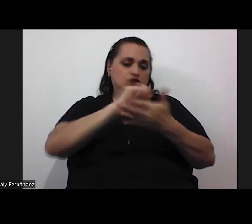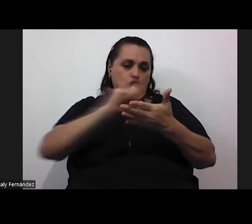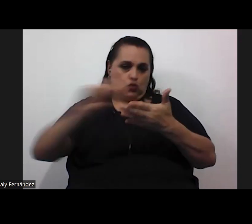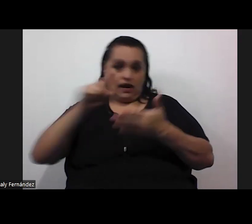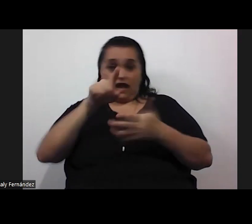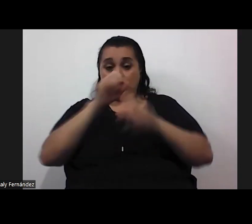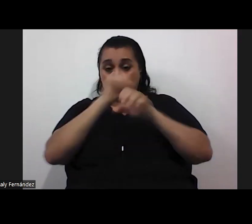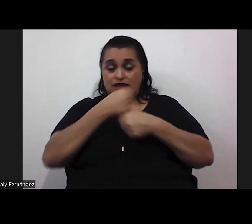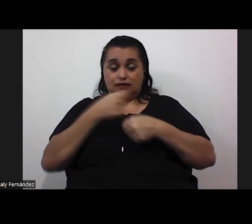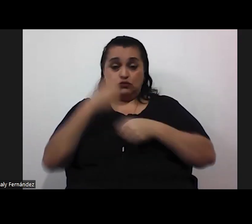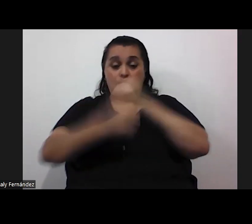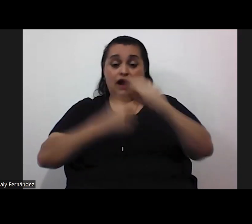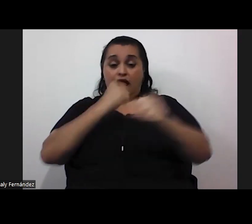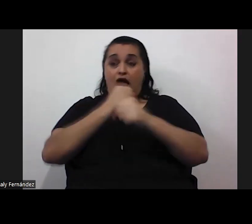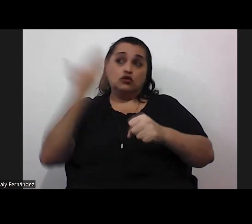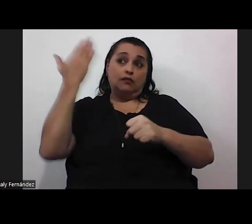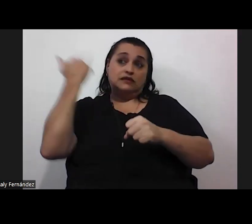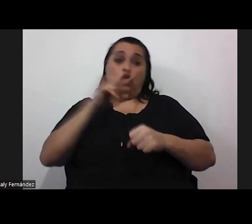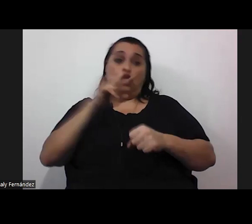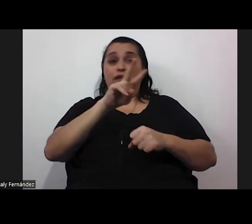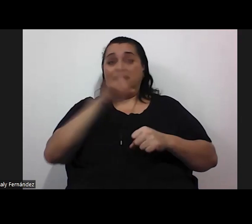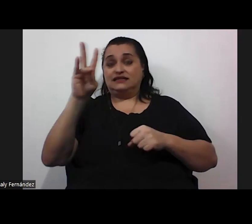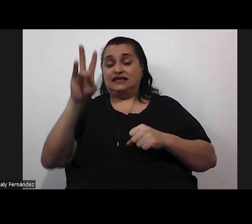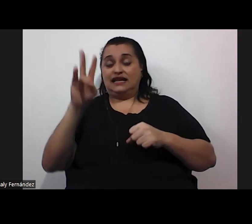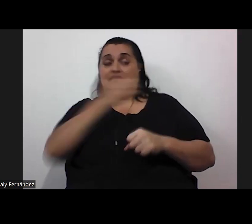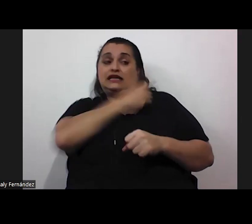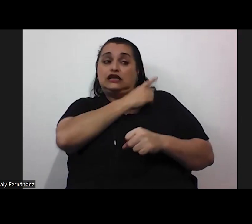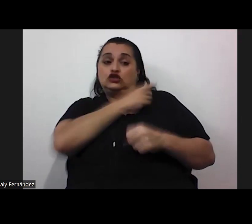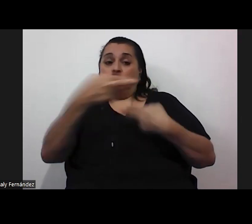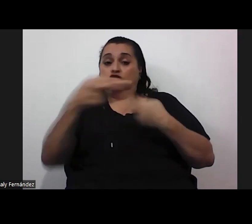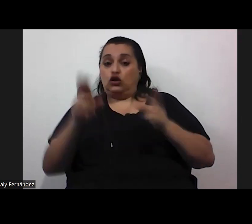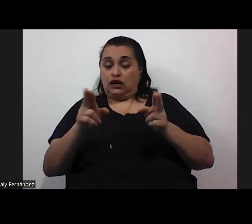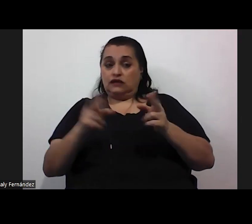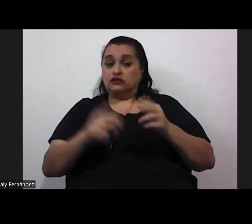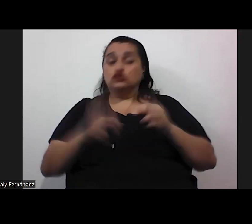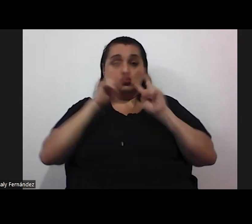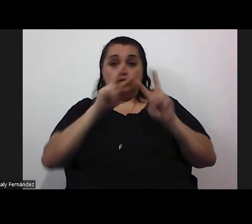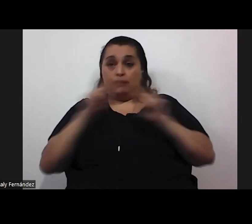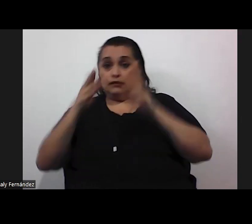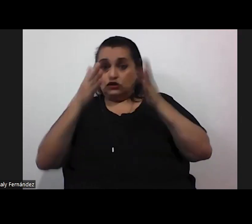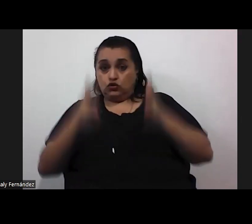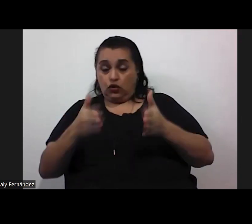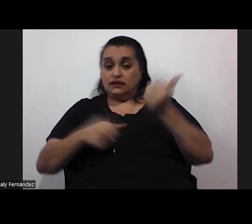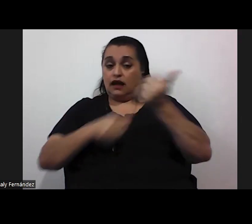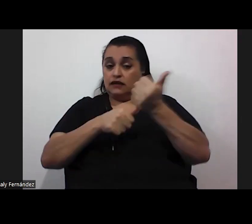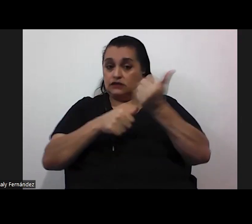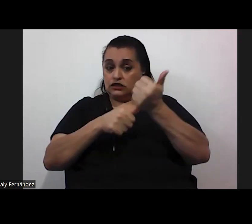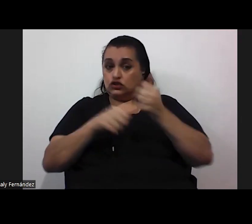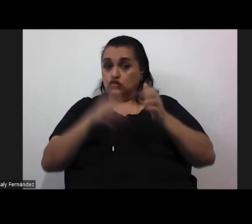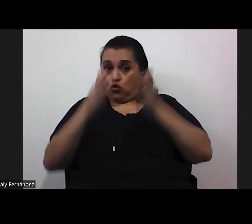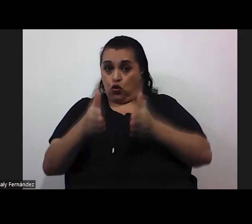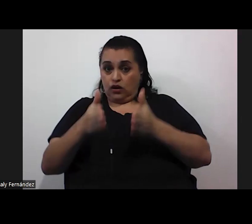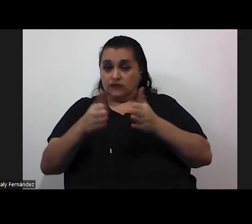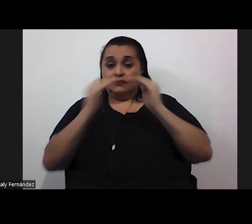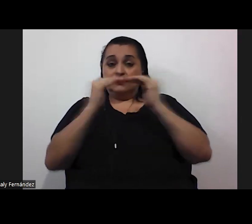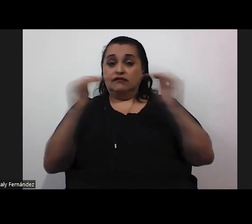pasado a las 27 direcciones regionales con sus supervisores y asesores a nivel nacional y cuando